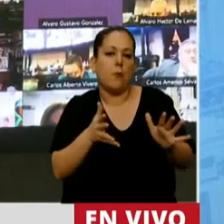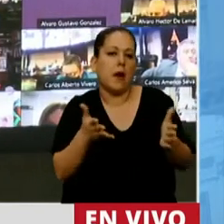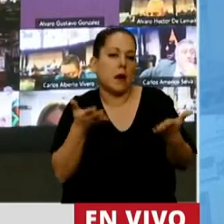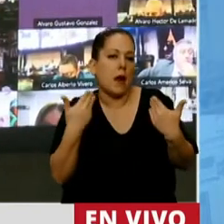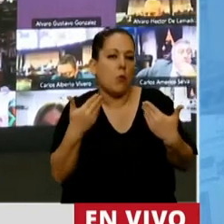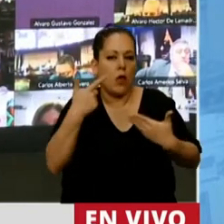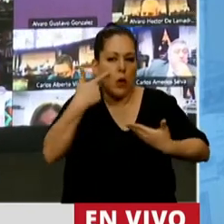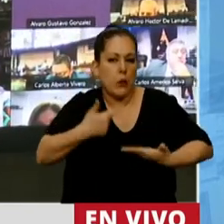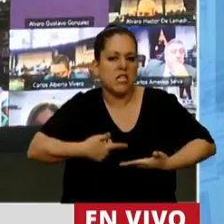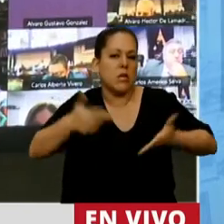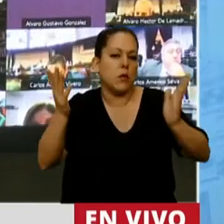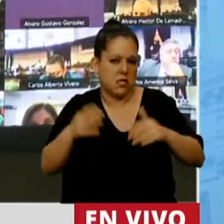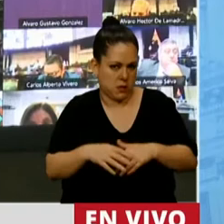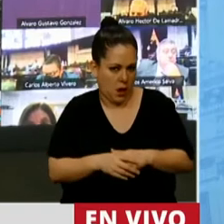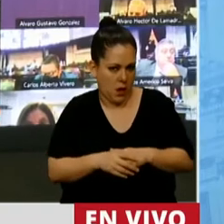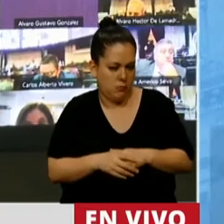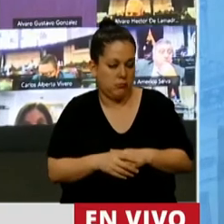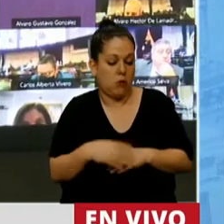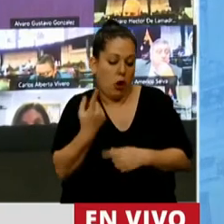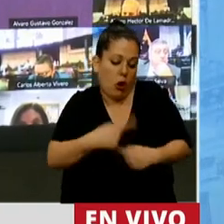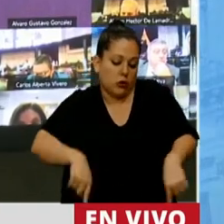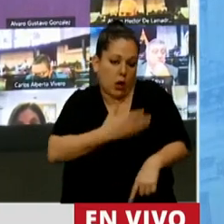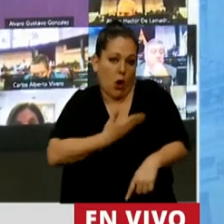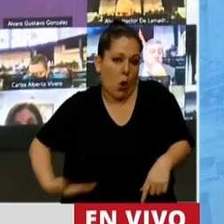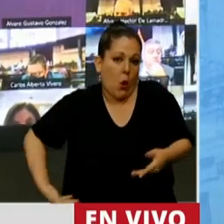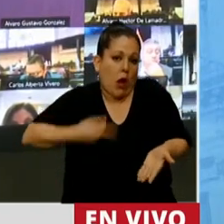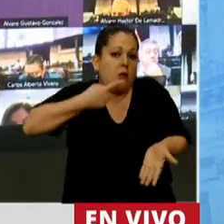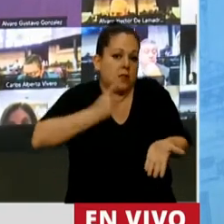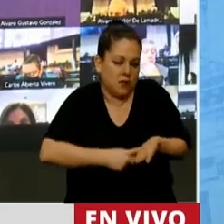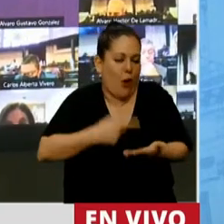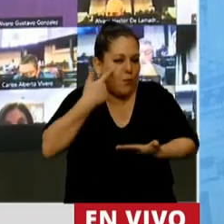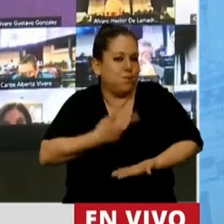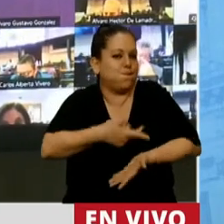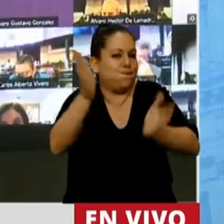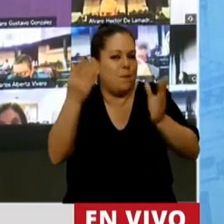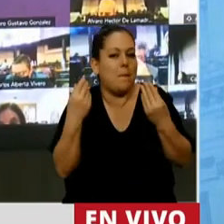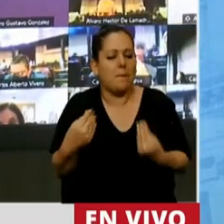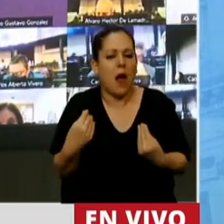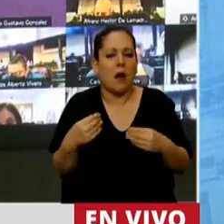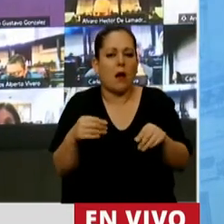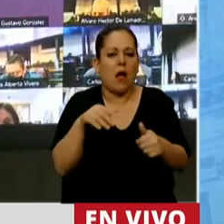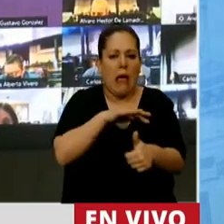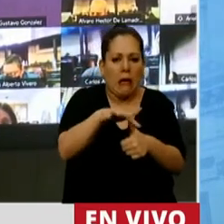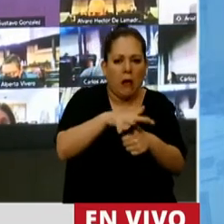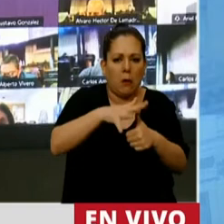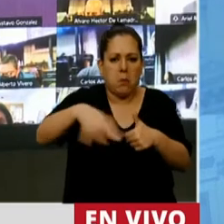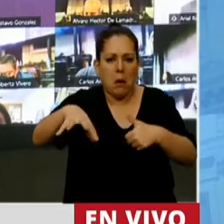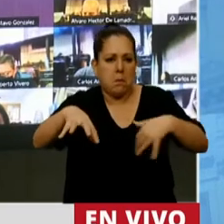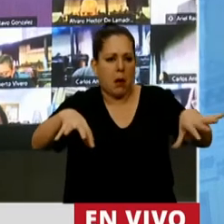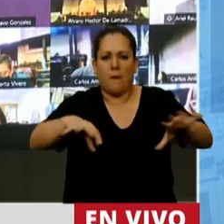visibilizar lo que hace este gobierno nacional para cerrar las brechas de género